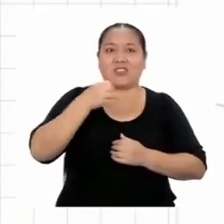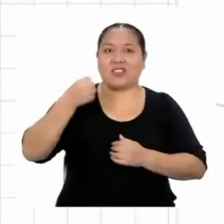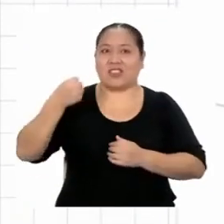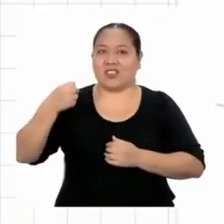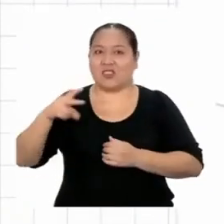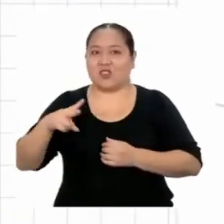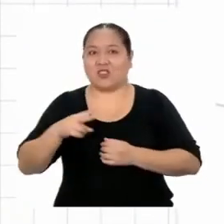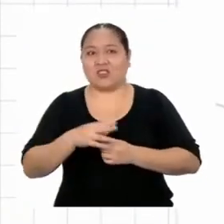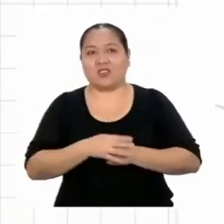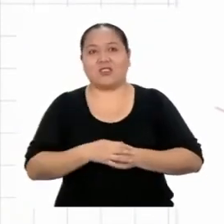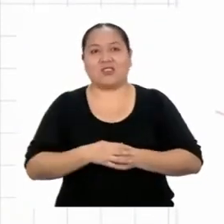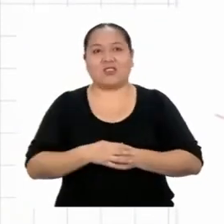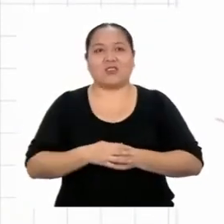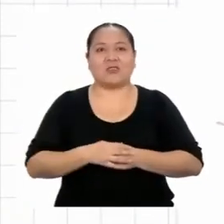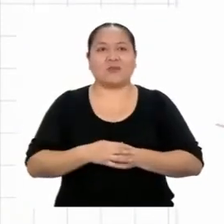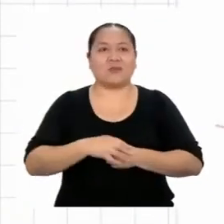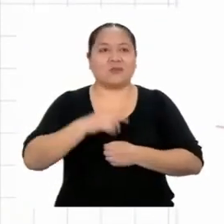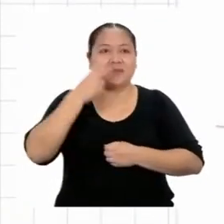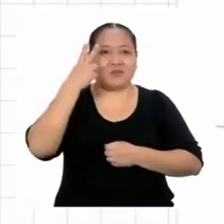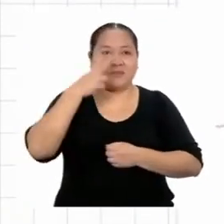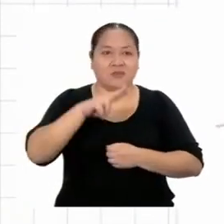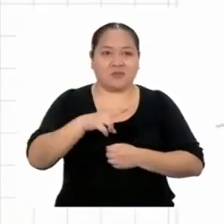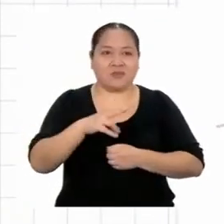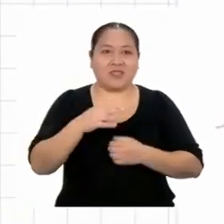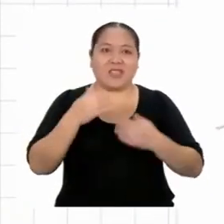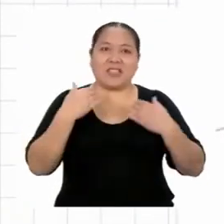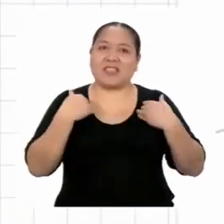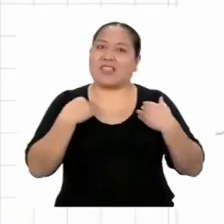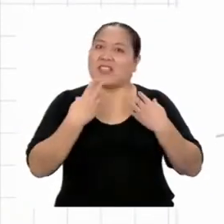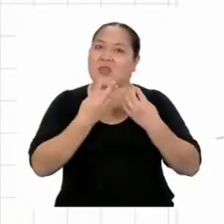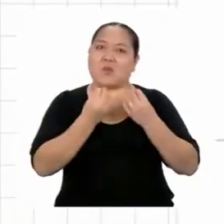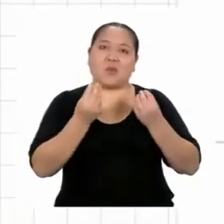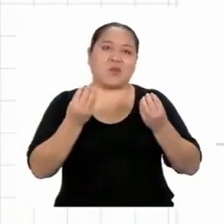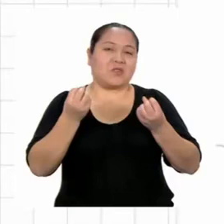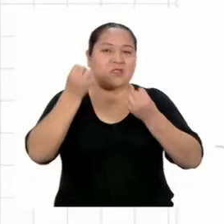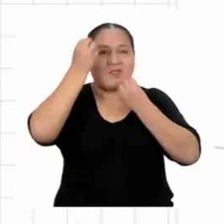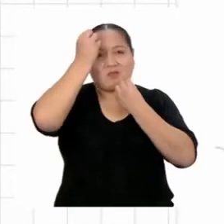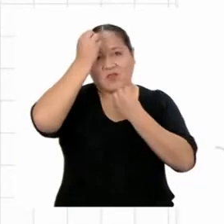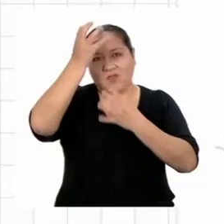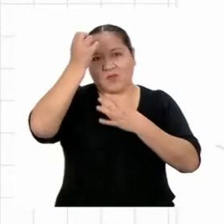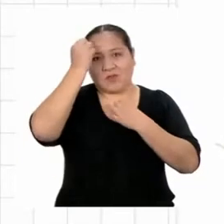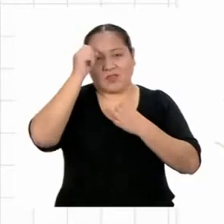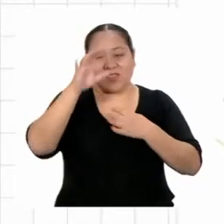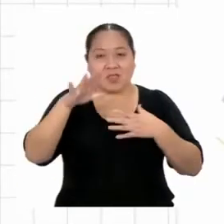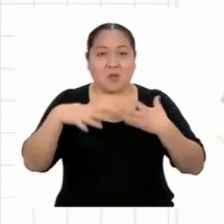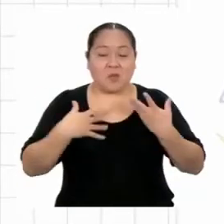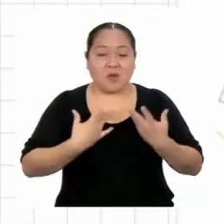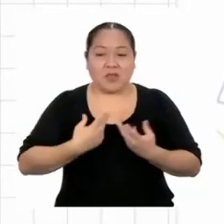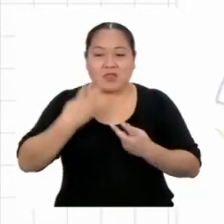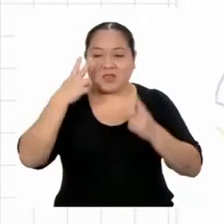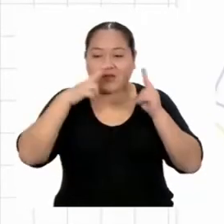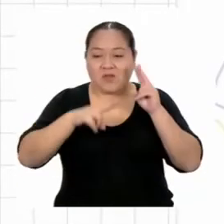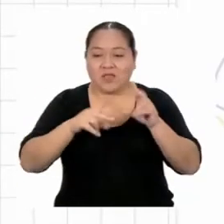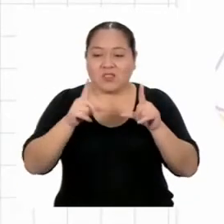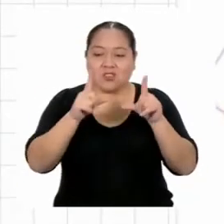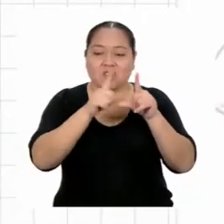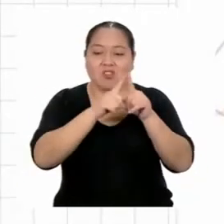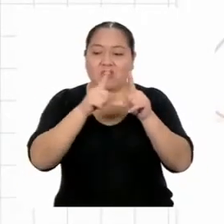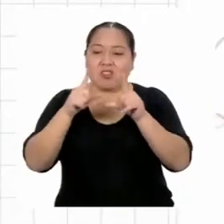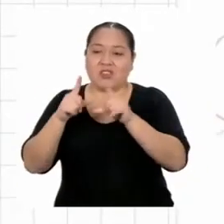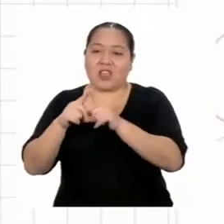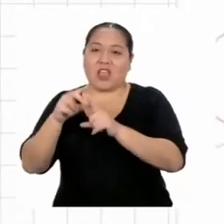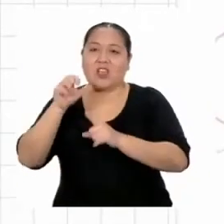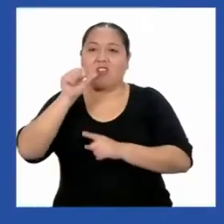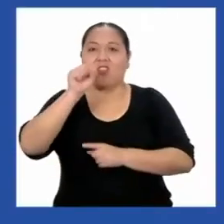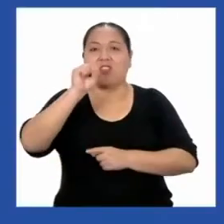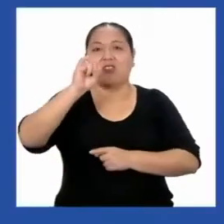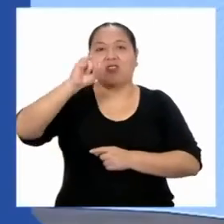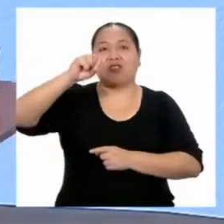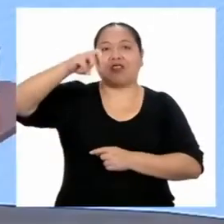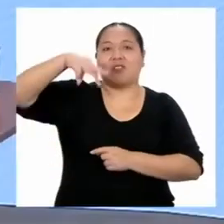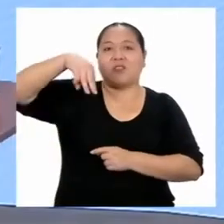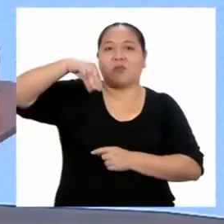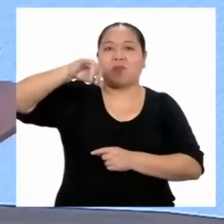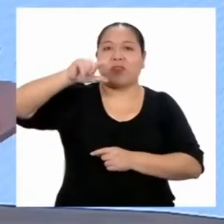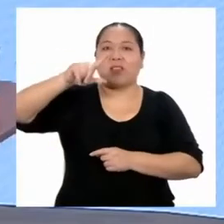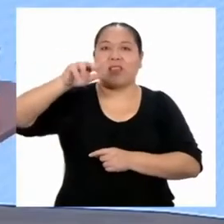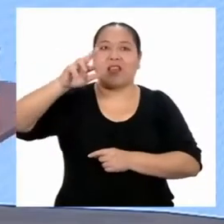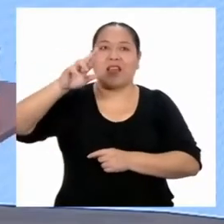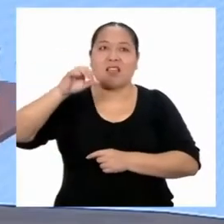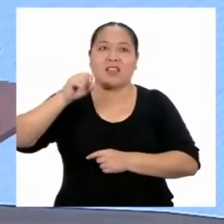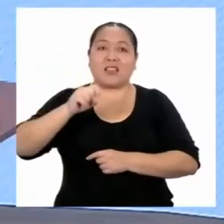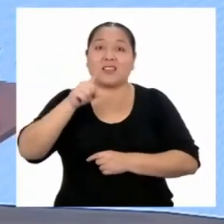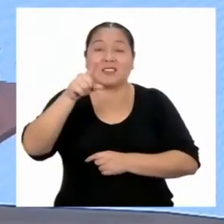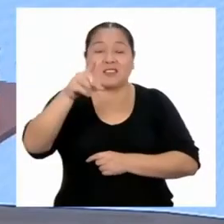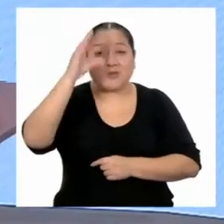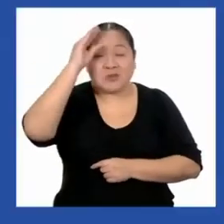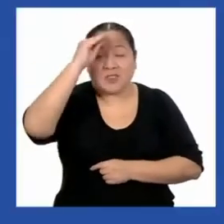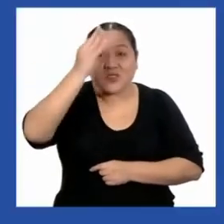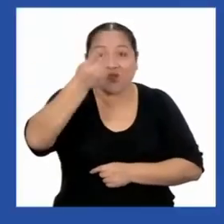metros. Mira Jonathan, ya tienes muchos más datos. ¿Ya podrías determinar si son triángulos similares? ¡Chica, chicos!